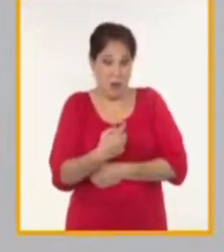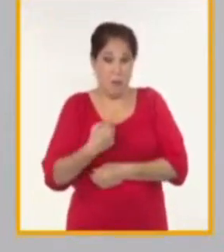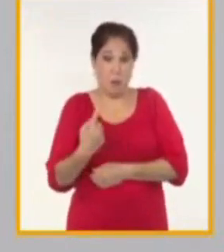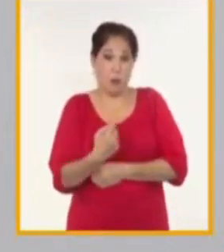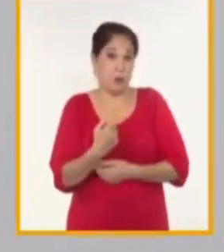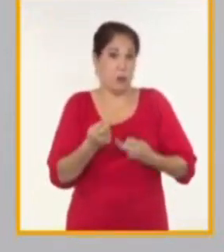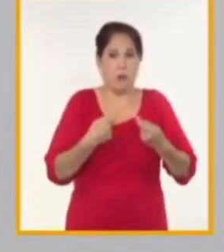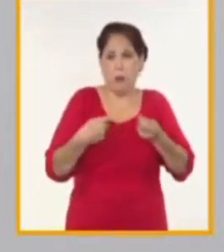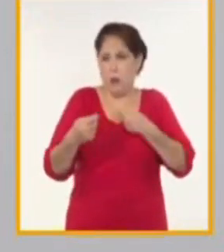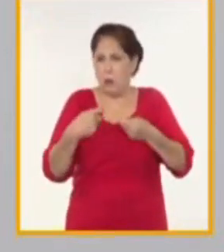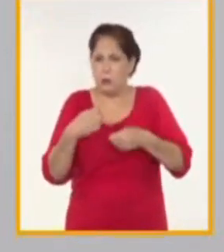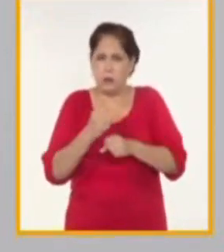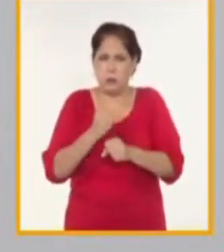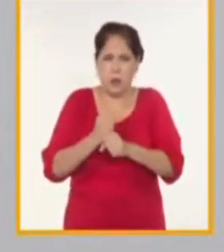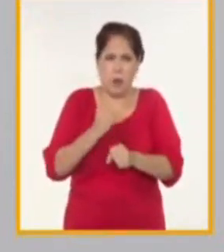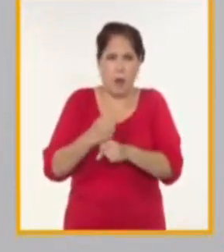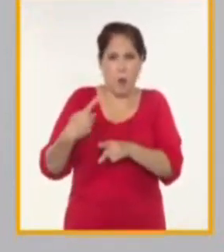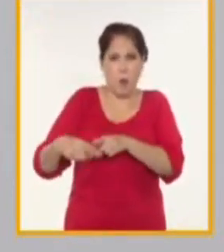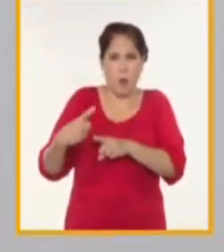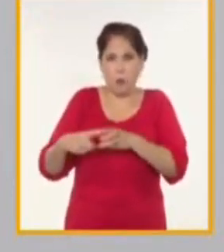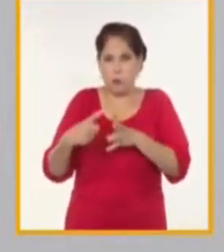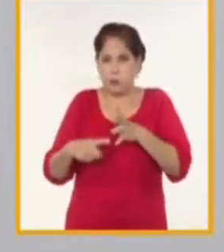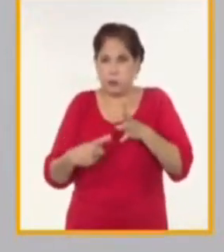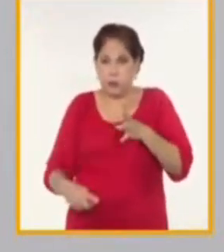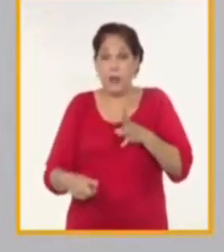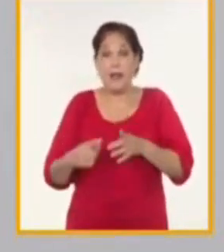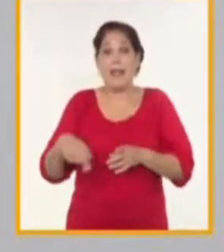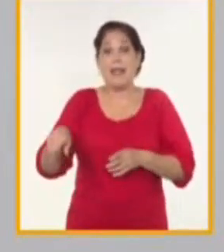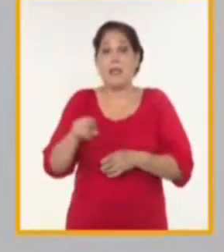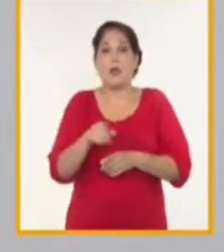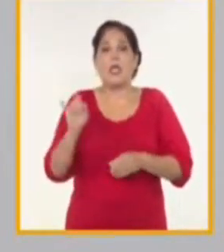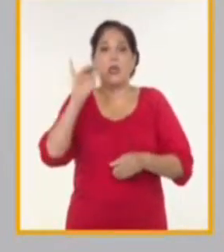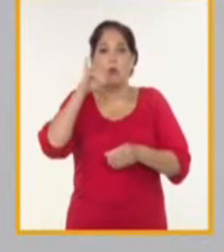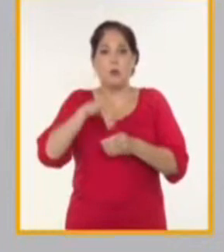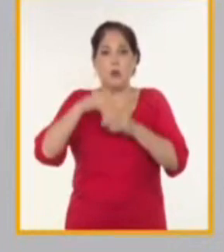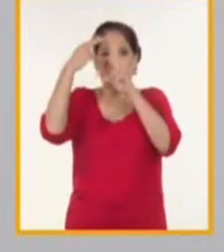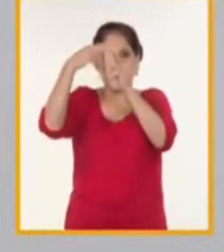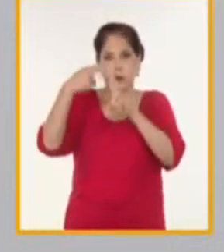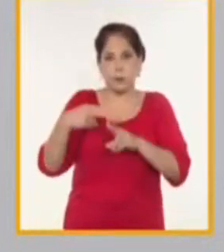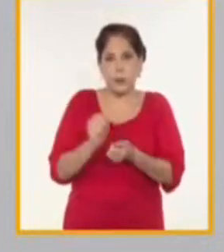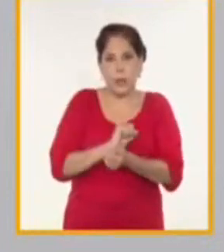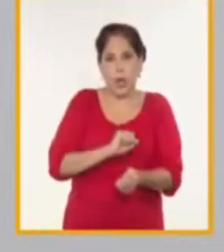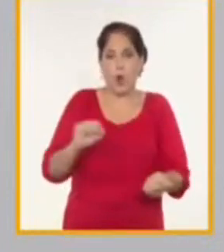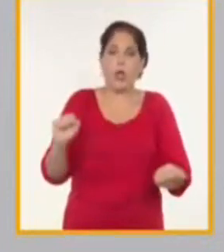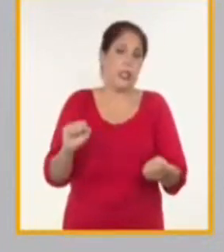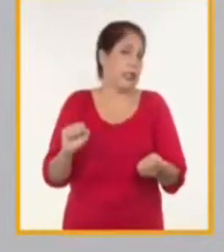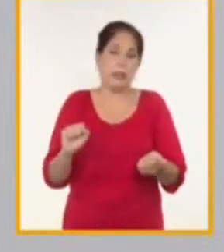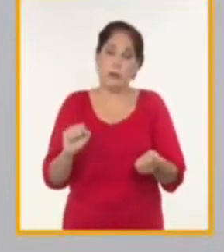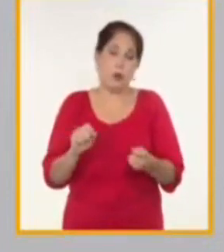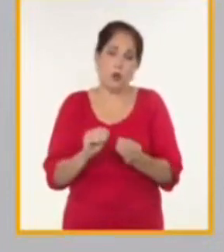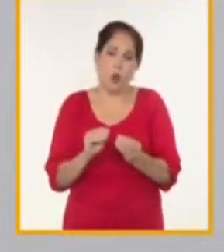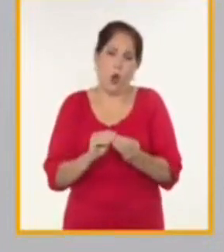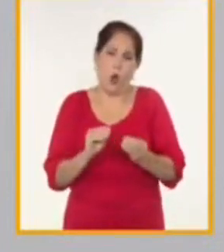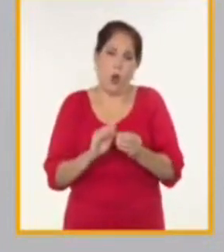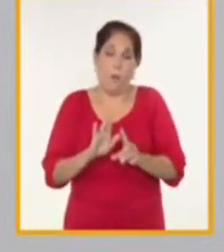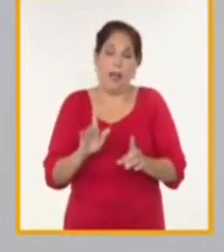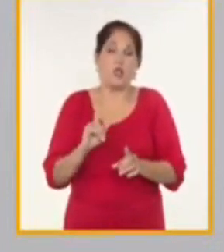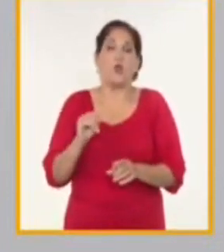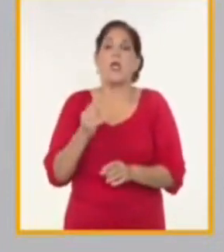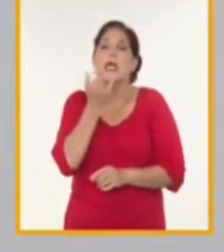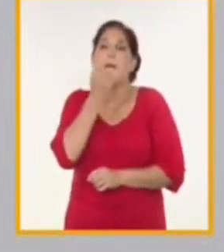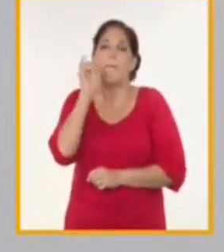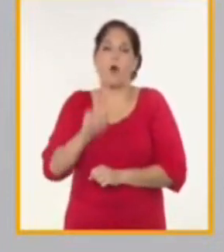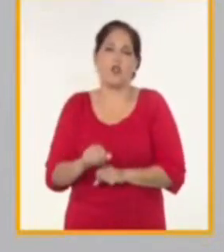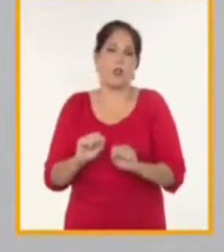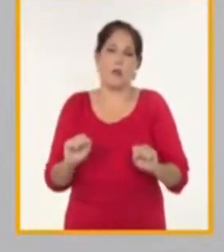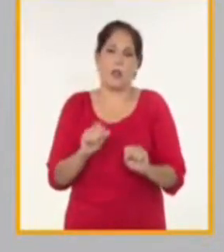el desempeño, la inclusión de Cuba en la espuria lista de países patrocinadores del terrorismo también